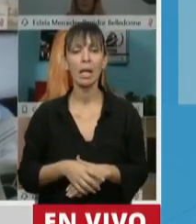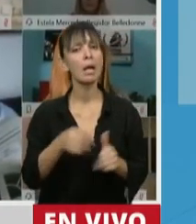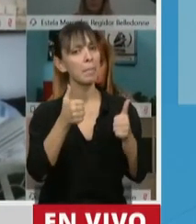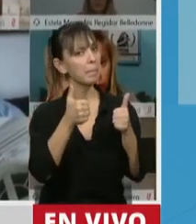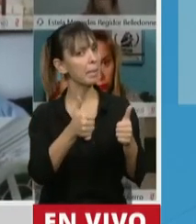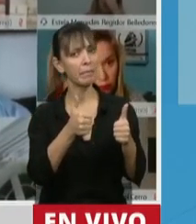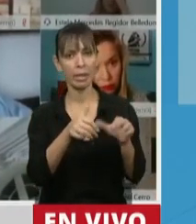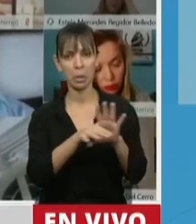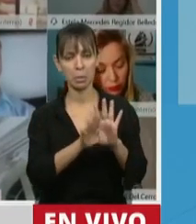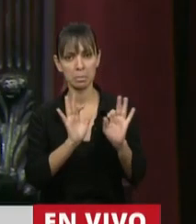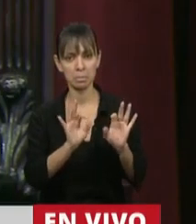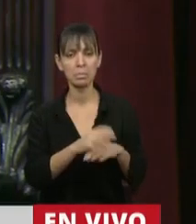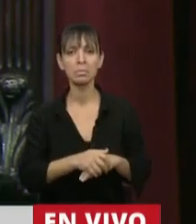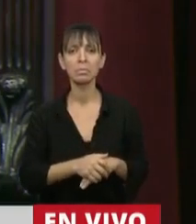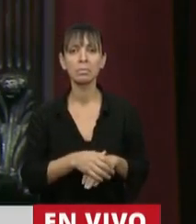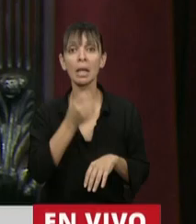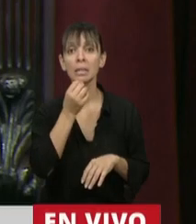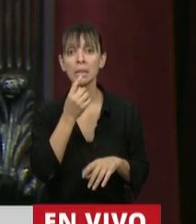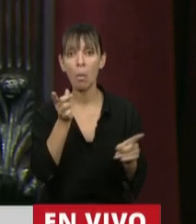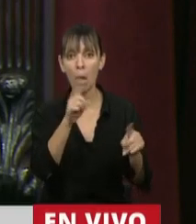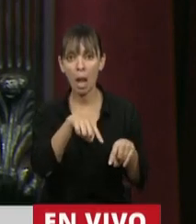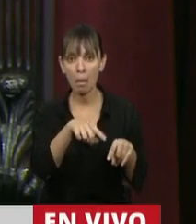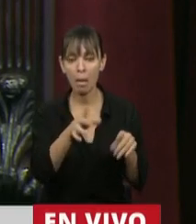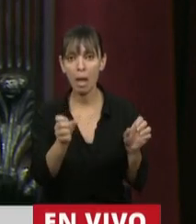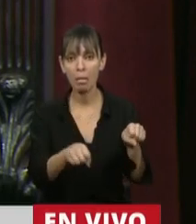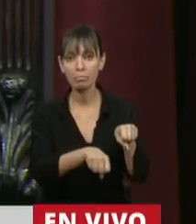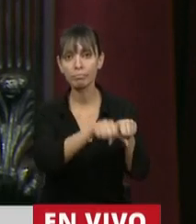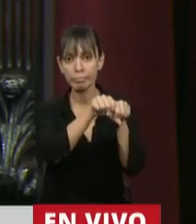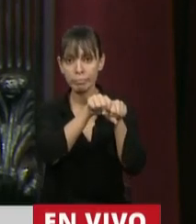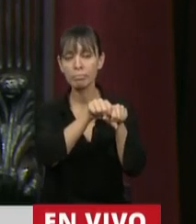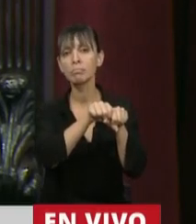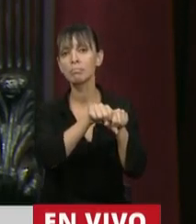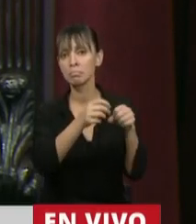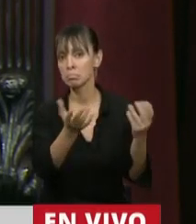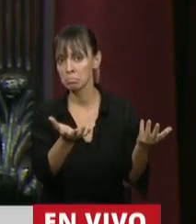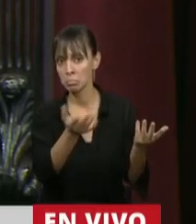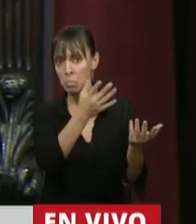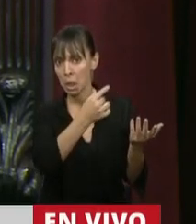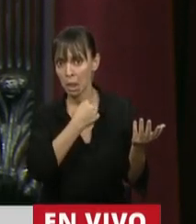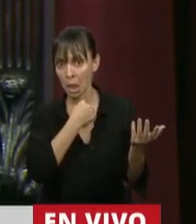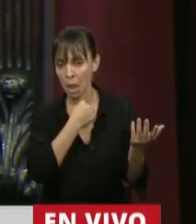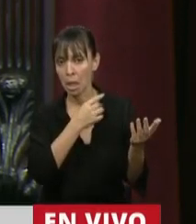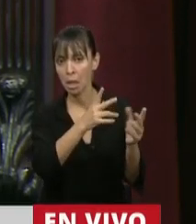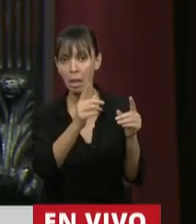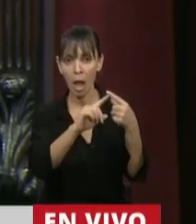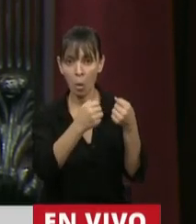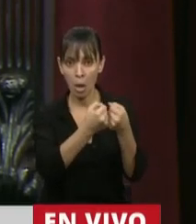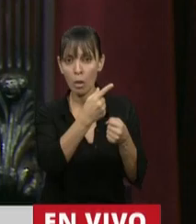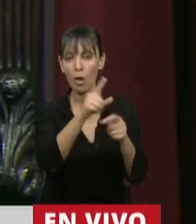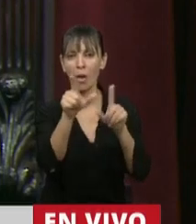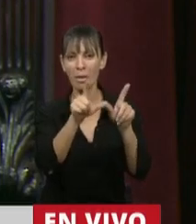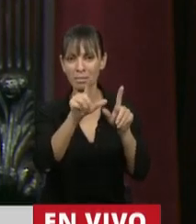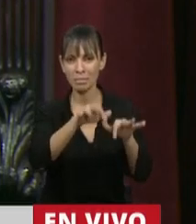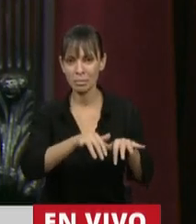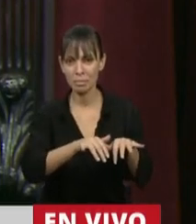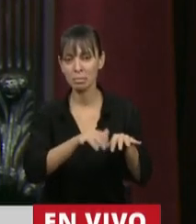Perfecto, diputada. Si se recobrara otra vez la señal y usted habla con la gente de informática antes de que